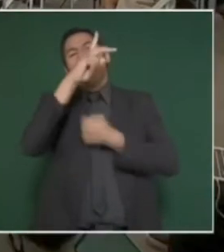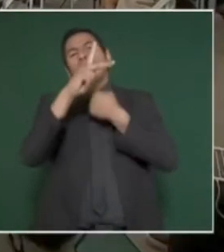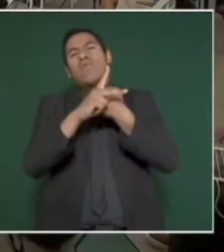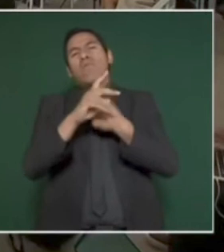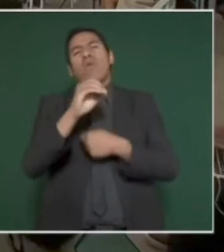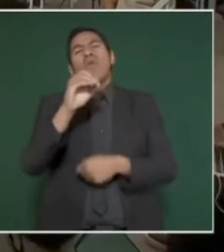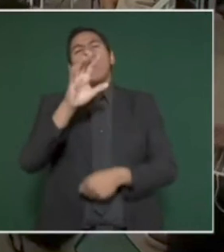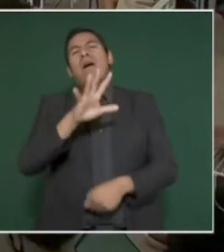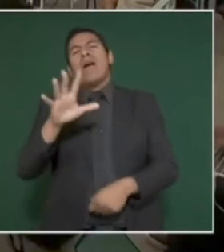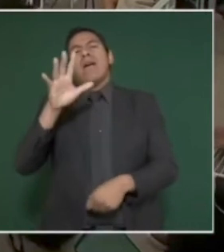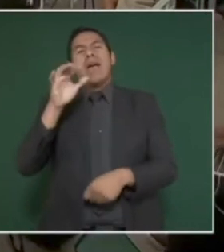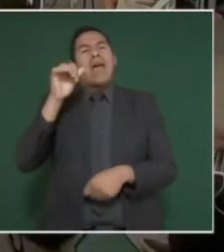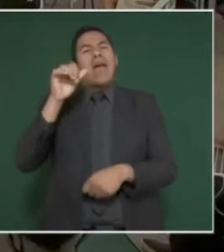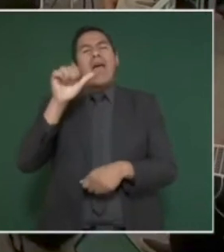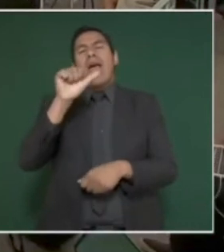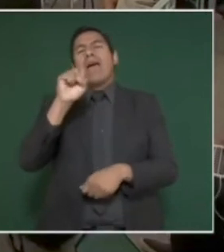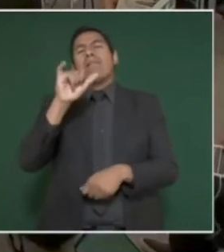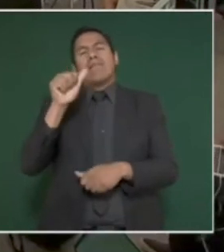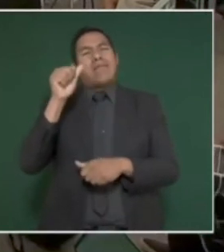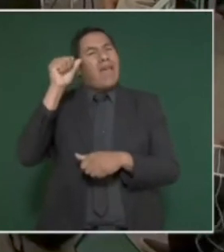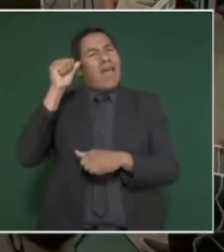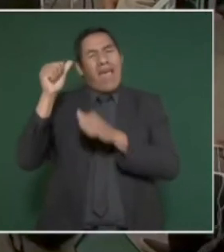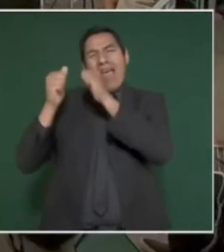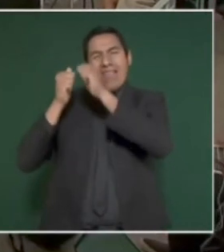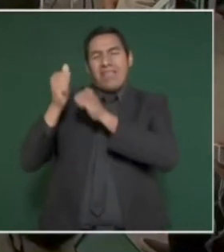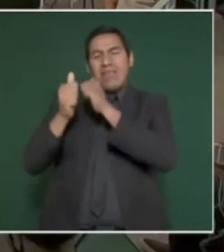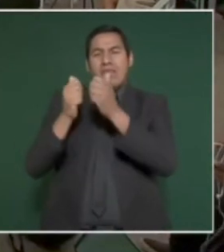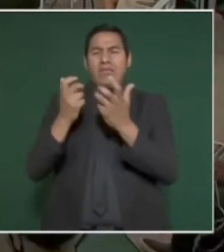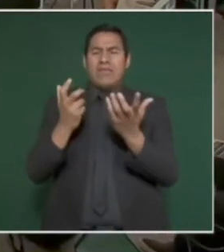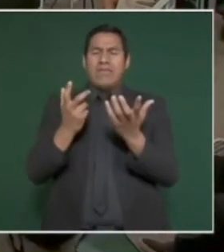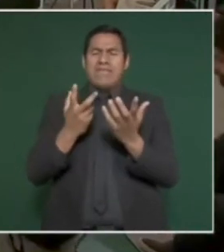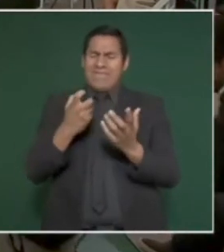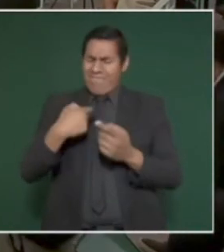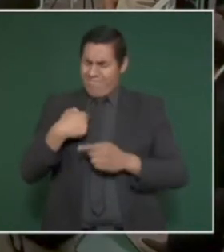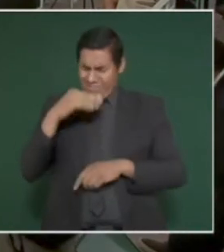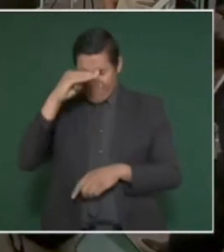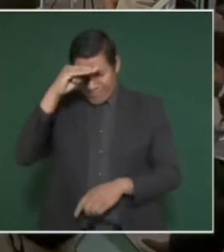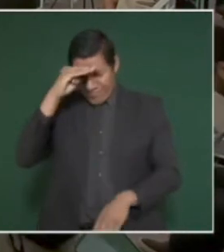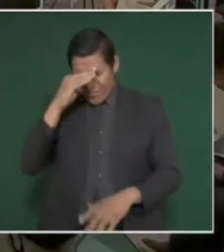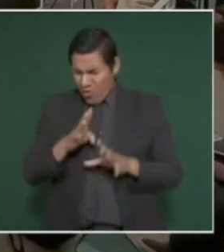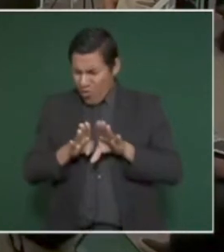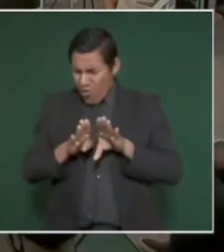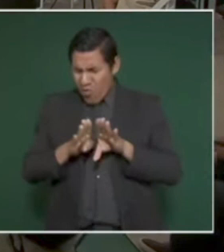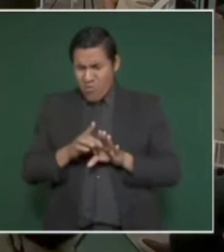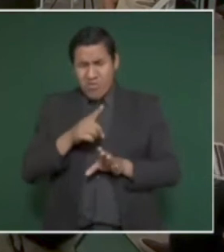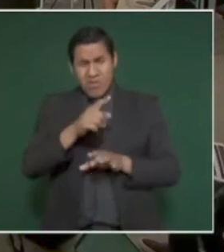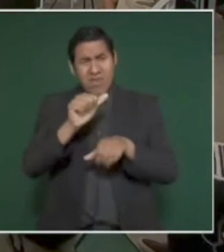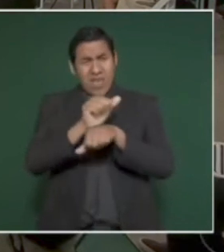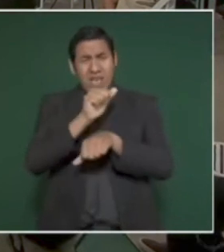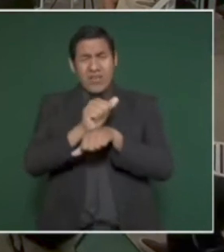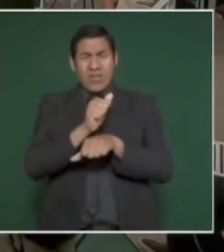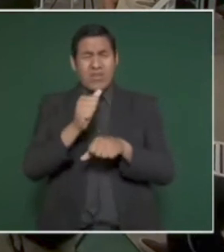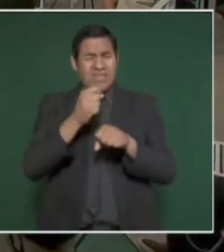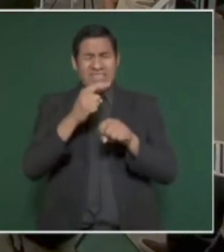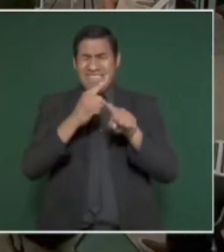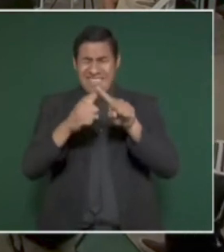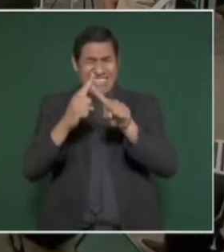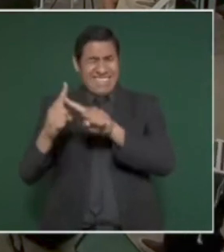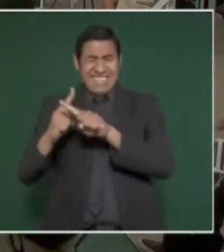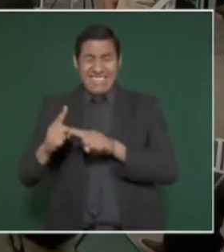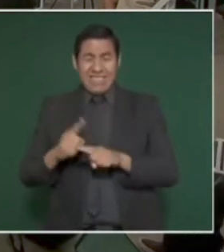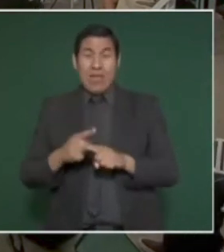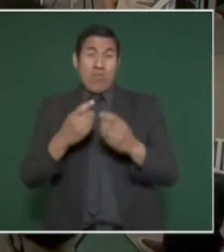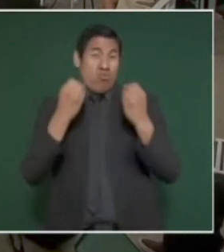el cómo sí podríamos proceder a la regularización de miles de vehículos que han estado